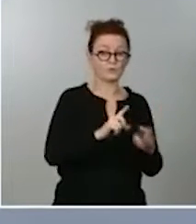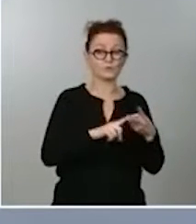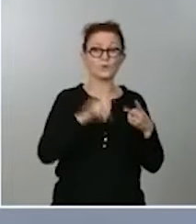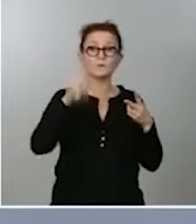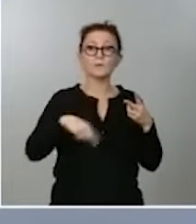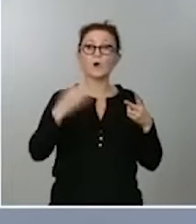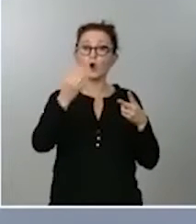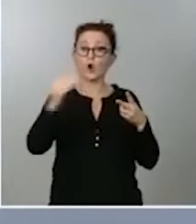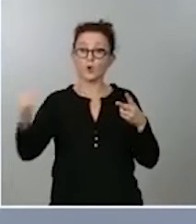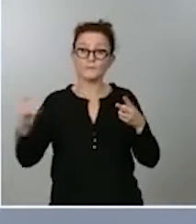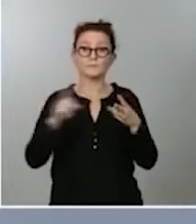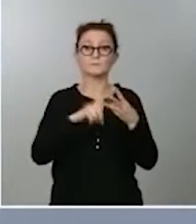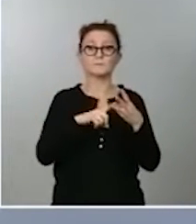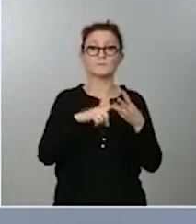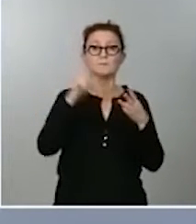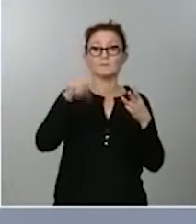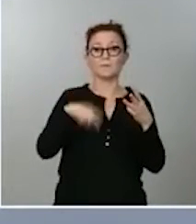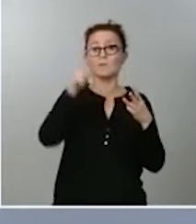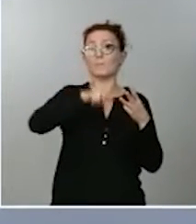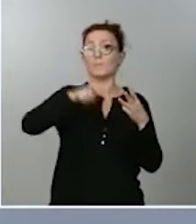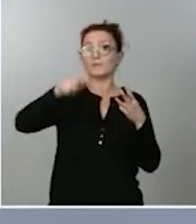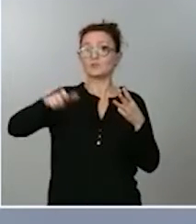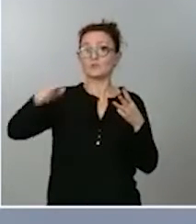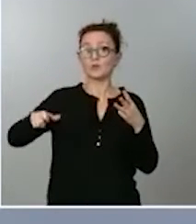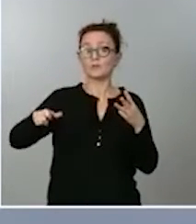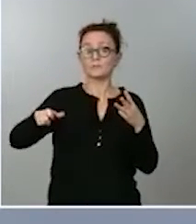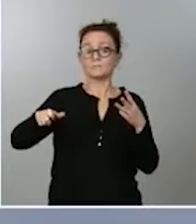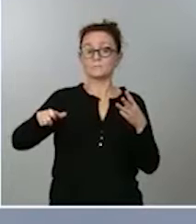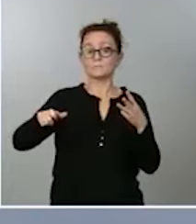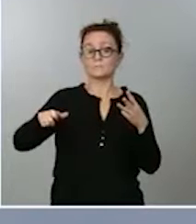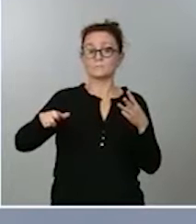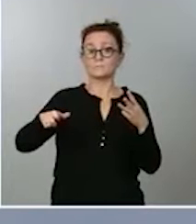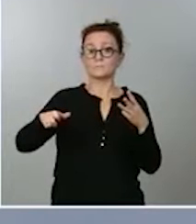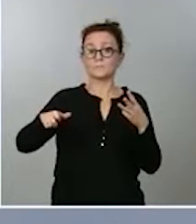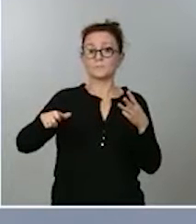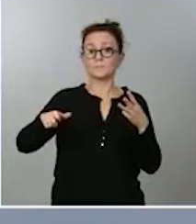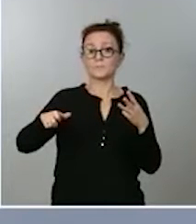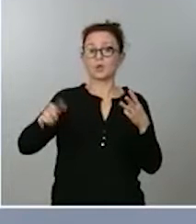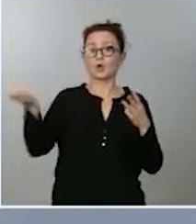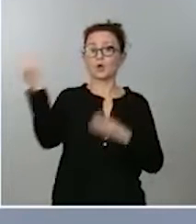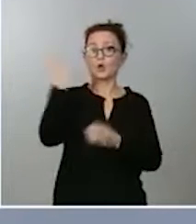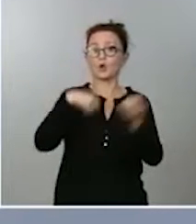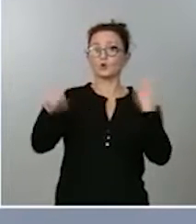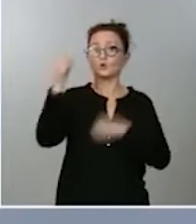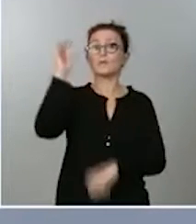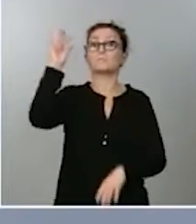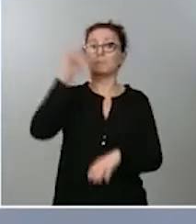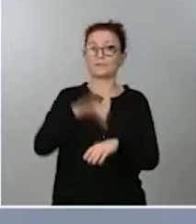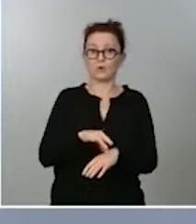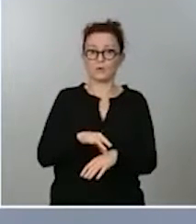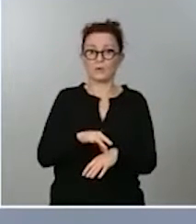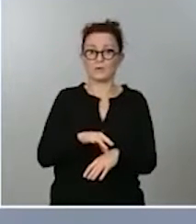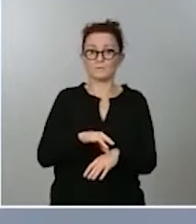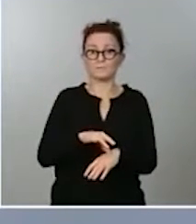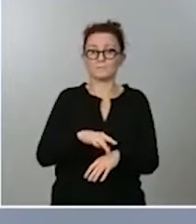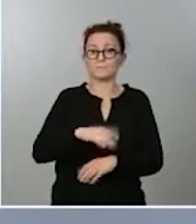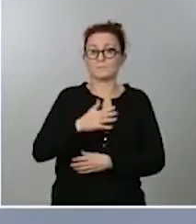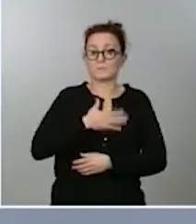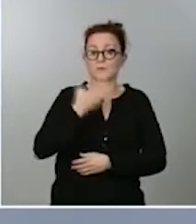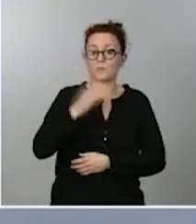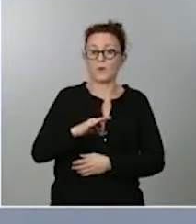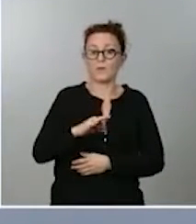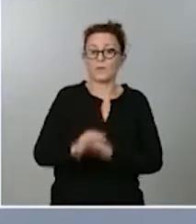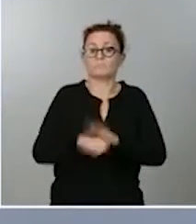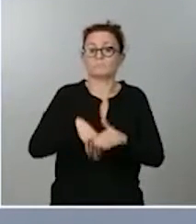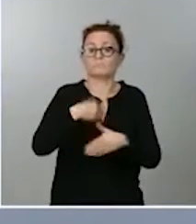y estamos hablando de las personas que tienen determinadas conductas patológicas que se pueden llevar a cabo y desplegar como